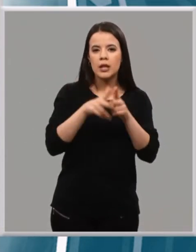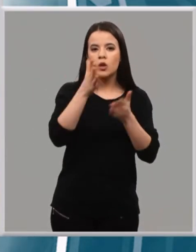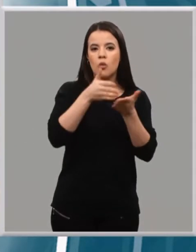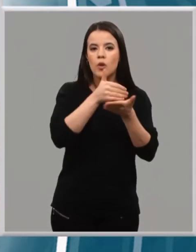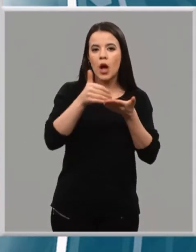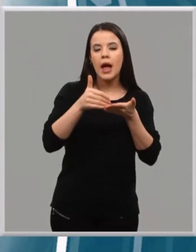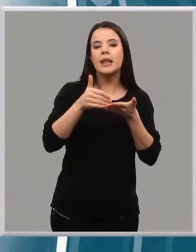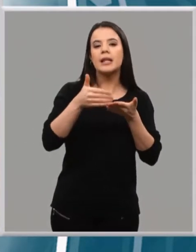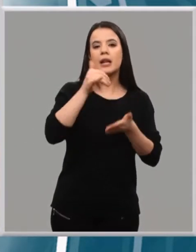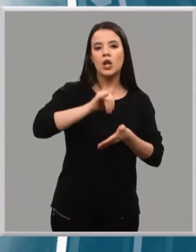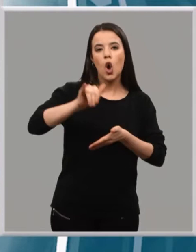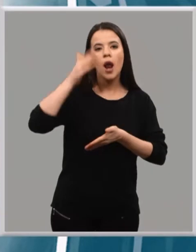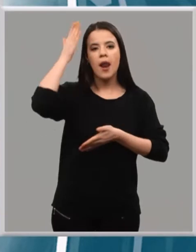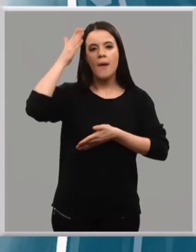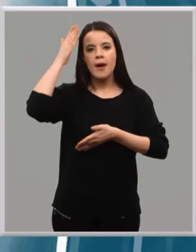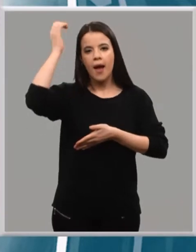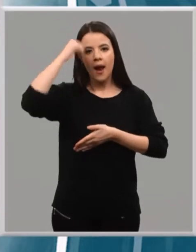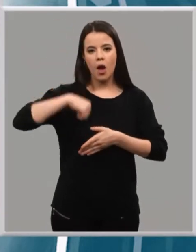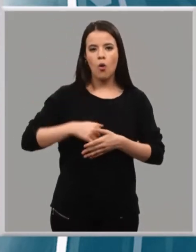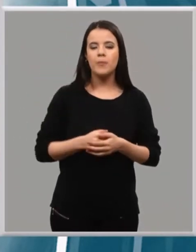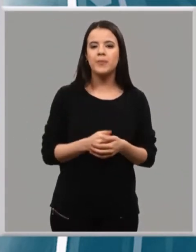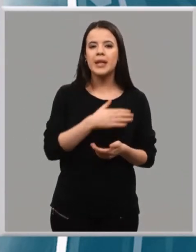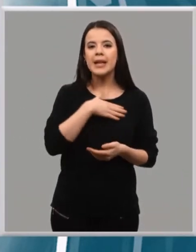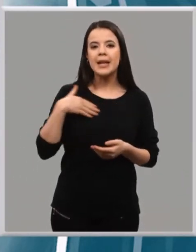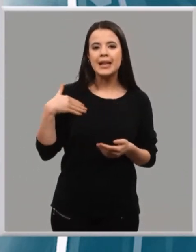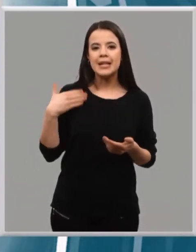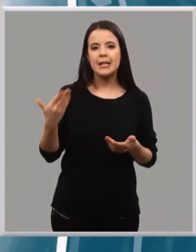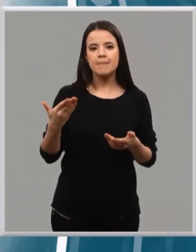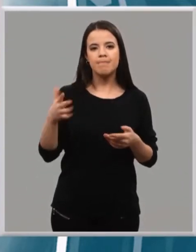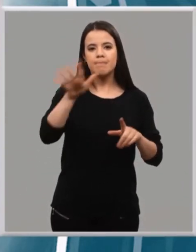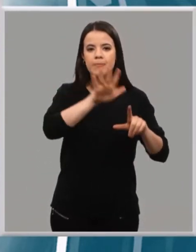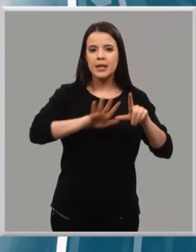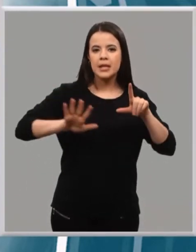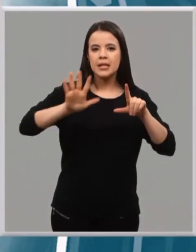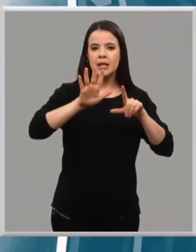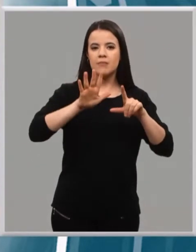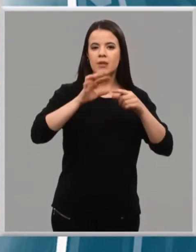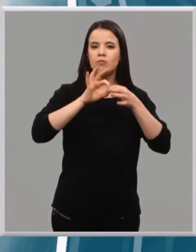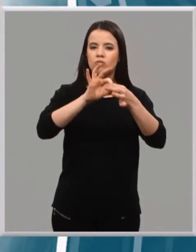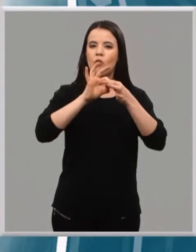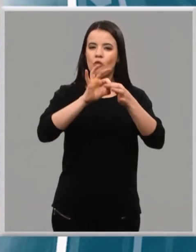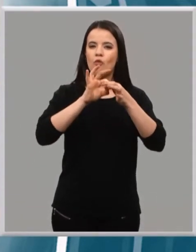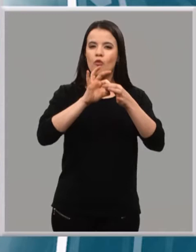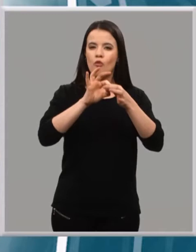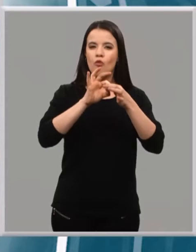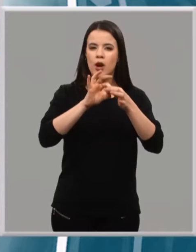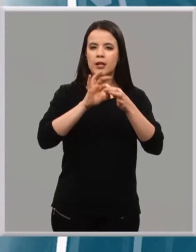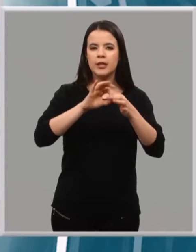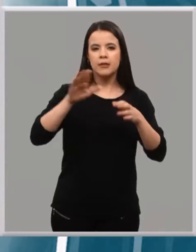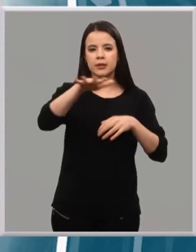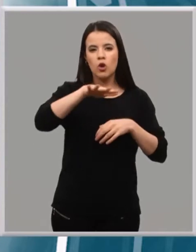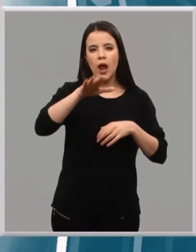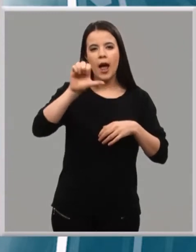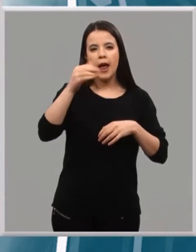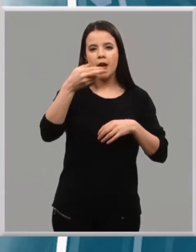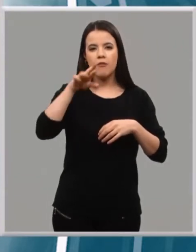Aragón. Lambán, que ha planteado resucitar el espíritu de la Ebroregión para ser más fuertes, no cree que los presupuestos del